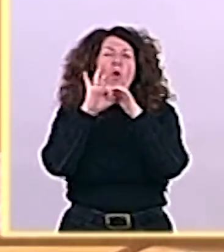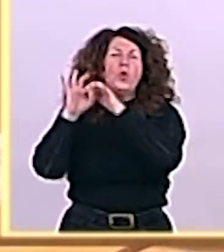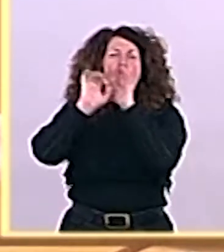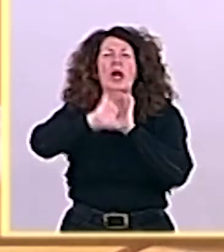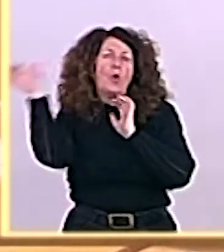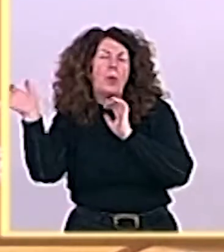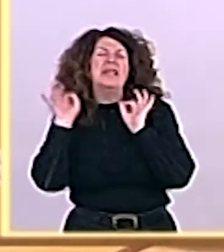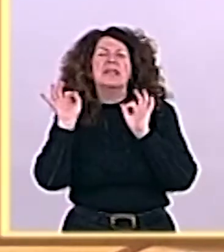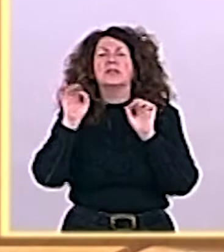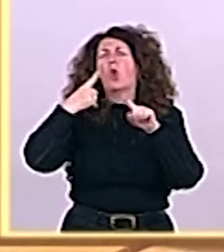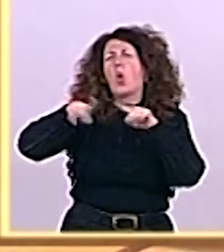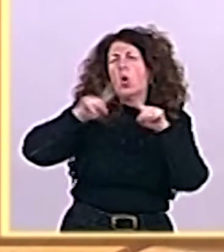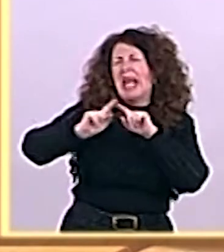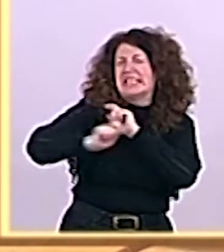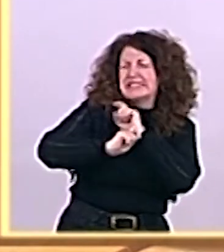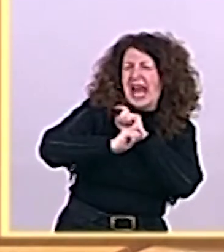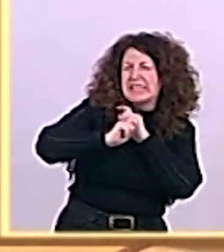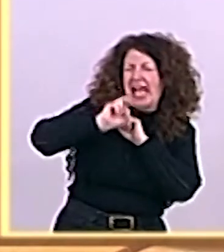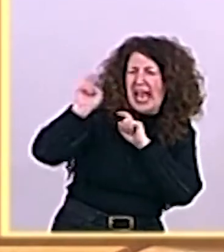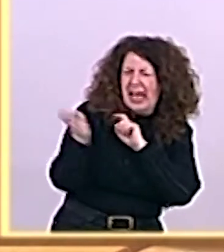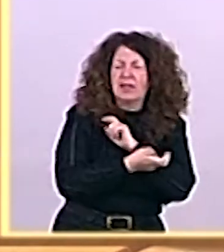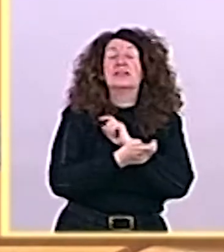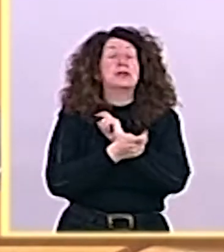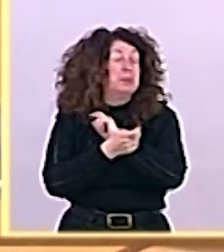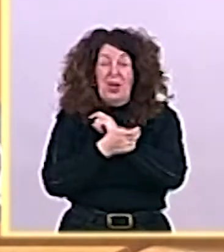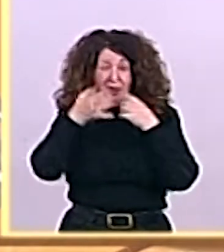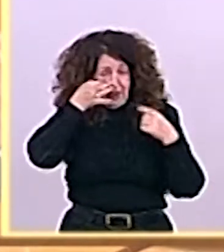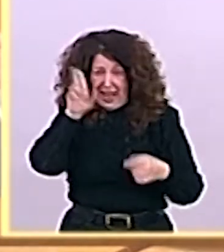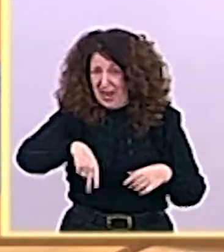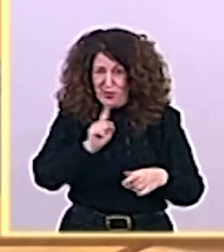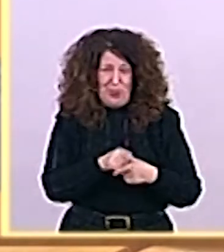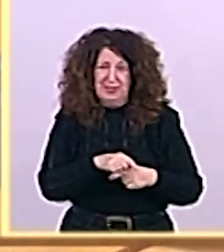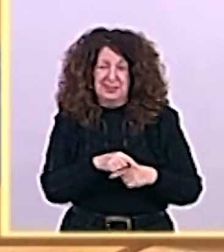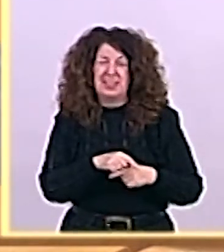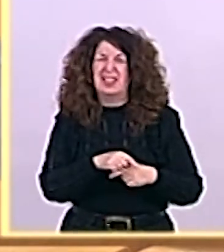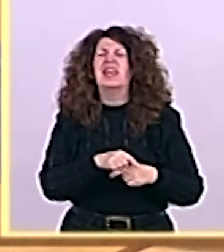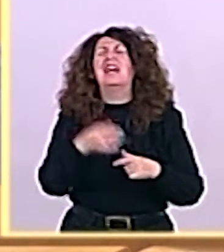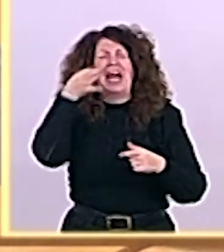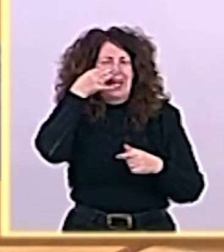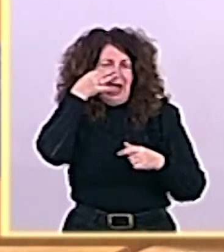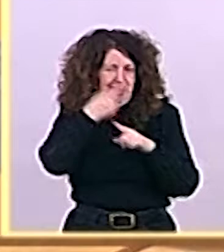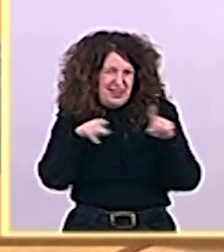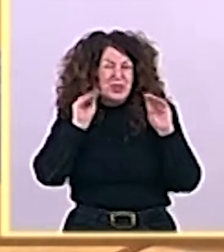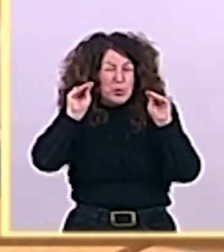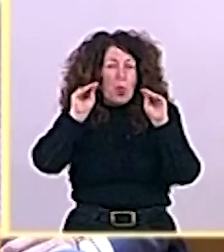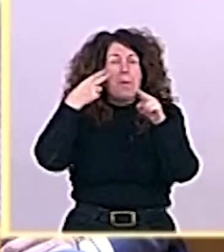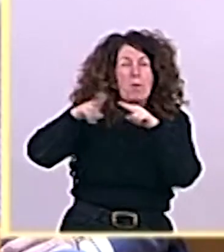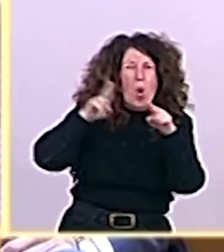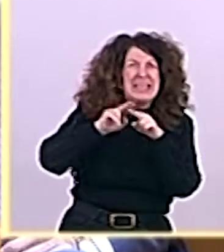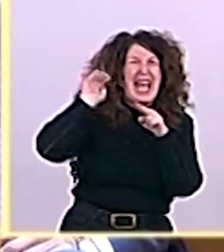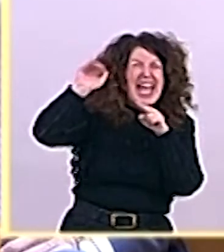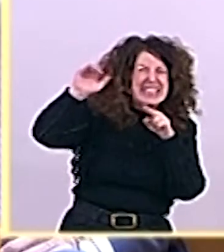realidad no es esta, señoría, la realidad es tozuda. Su política exterior es tan sólida que lleva usted tres ministros en cuatro años.